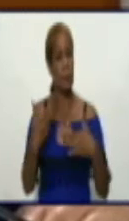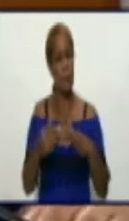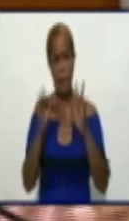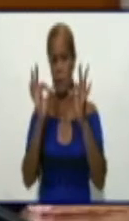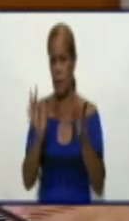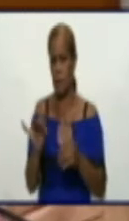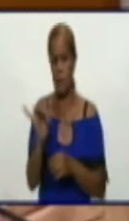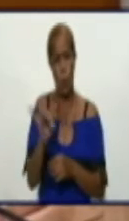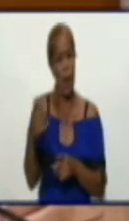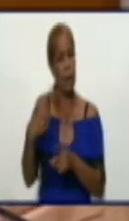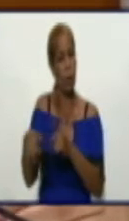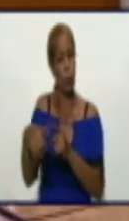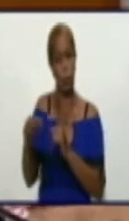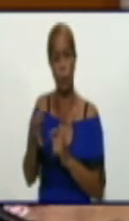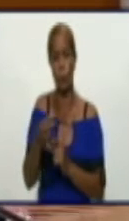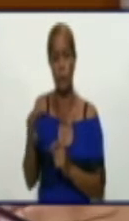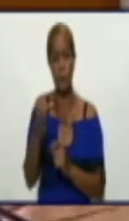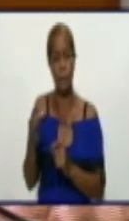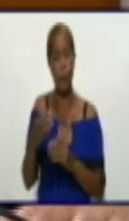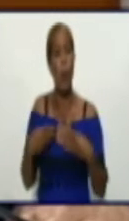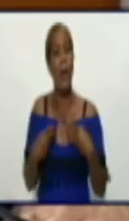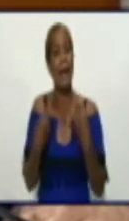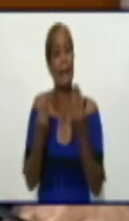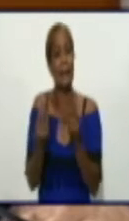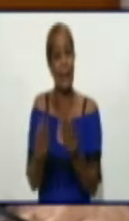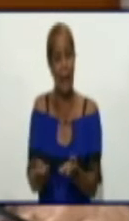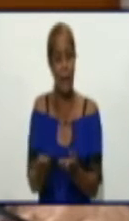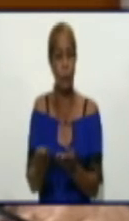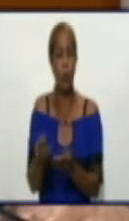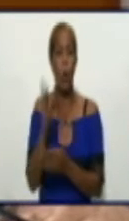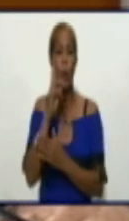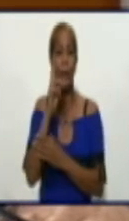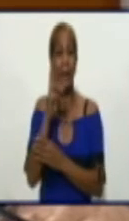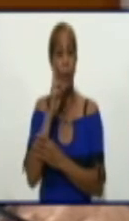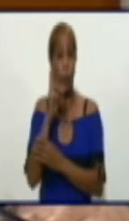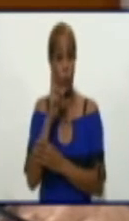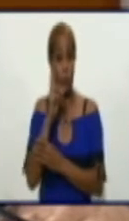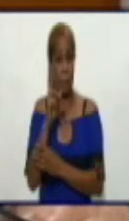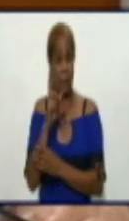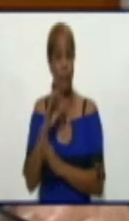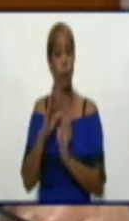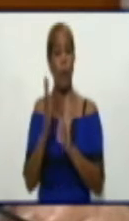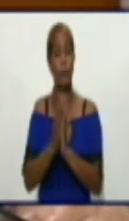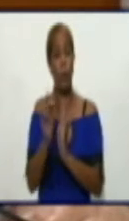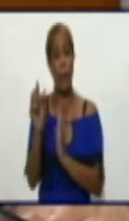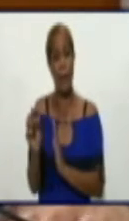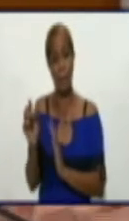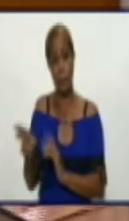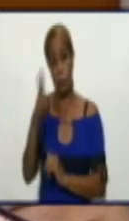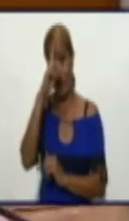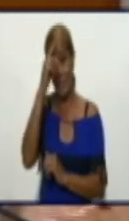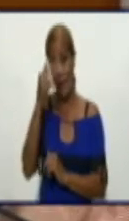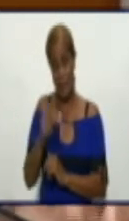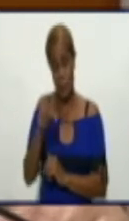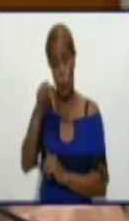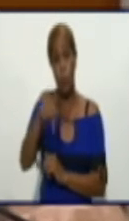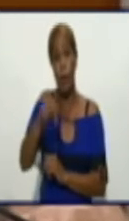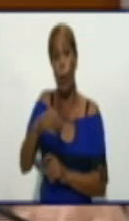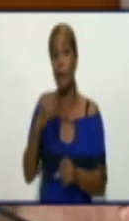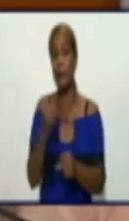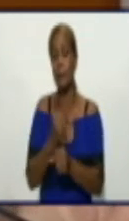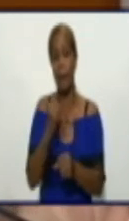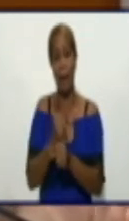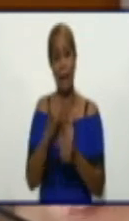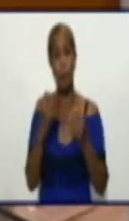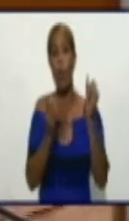Estaremos entregando reconocimientos a todo aquel personal de la salud que se encuentra hoy en los centros de vacunación